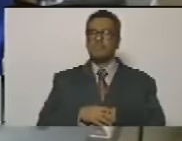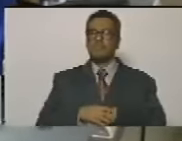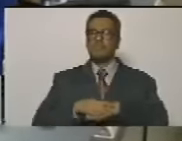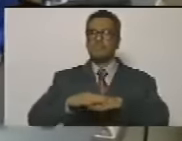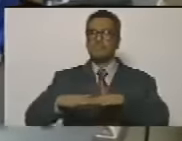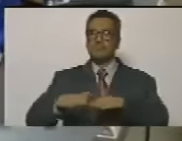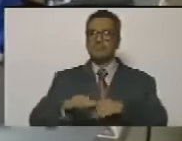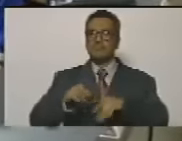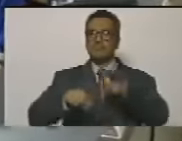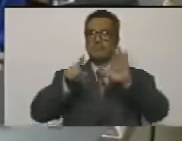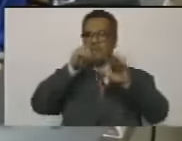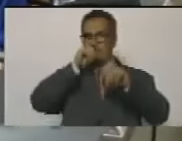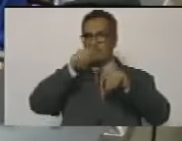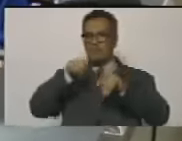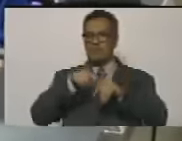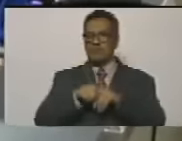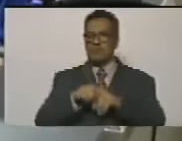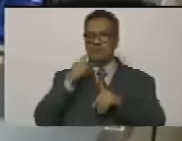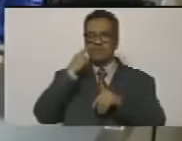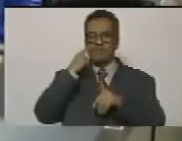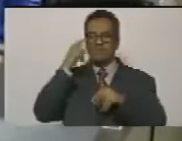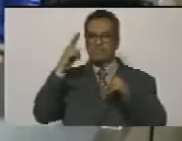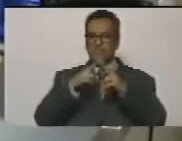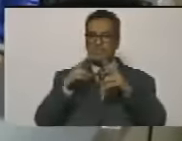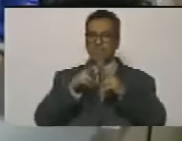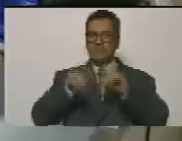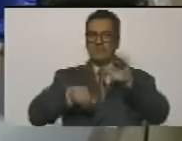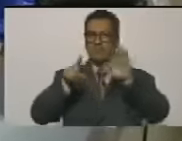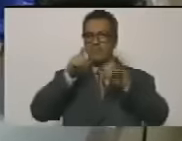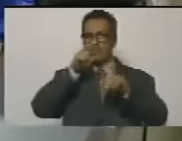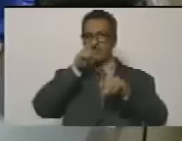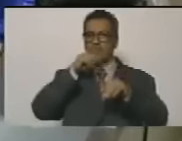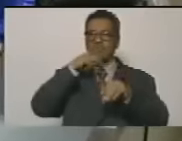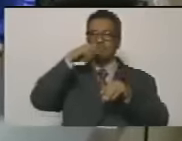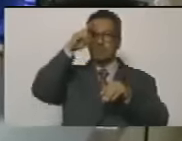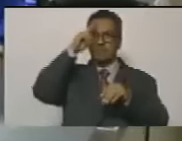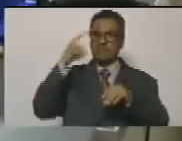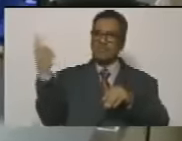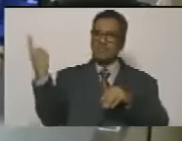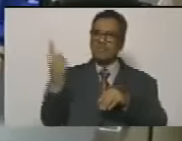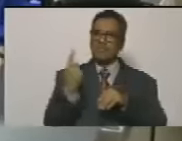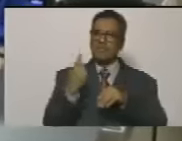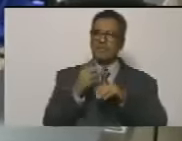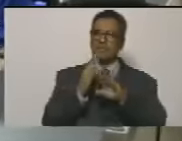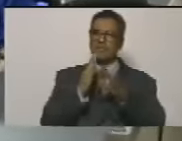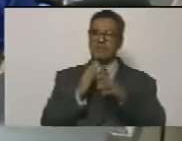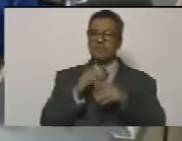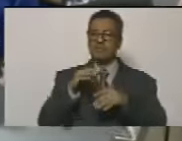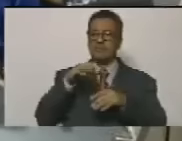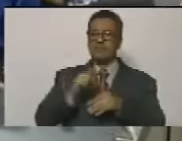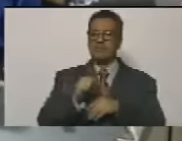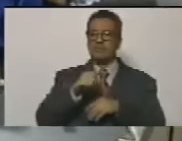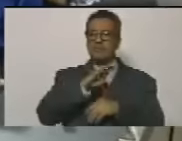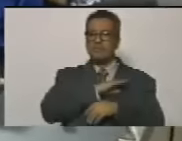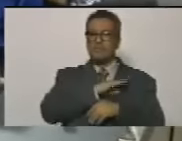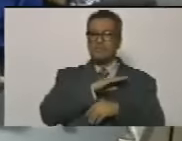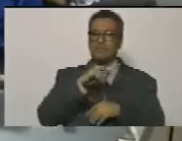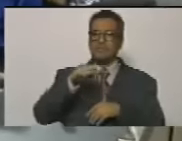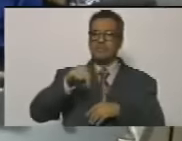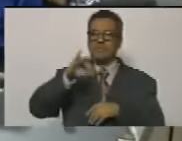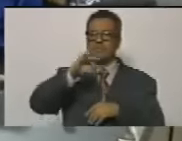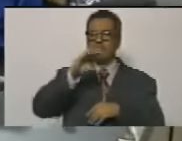16 años y le doy el seguimiento su papá viene de las filas de acción democrática don Nicolás